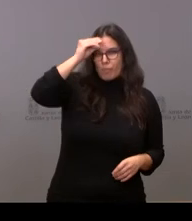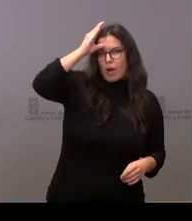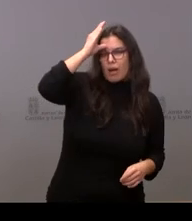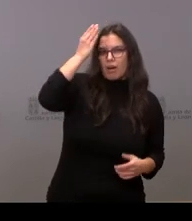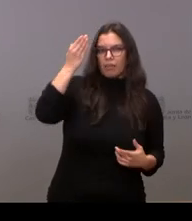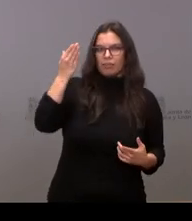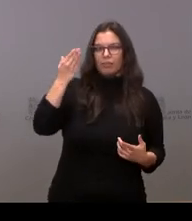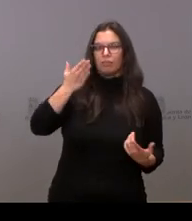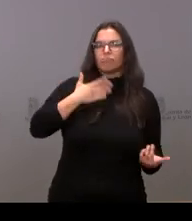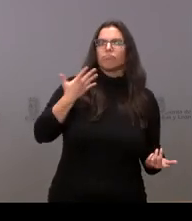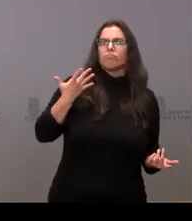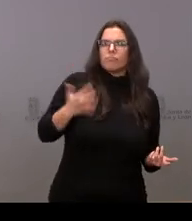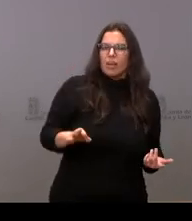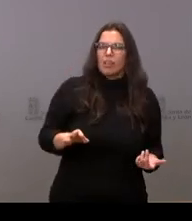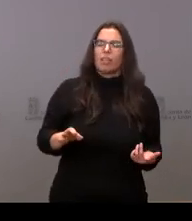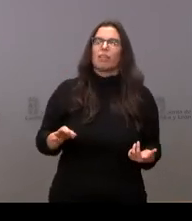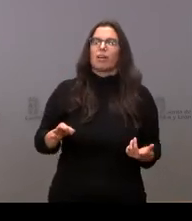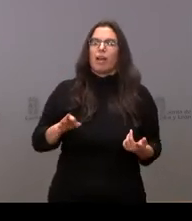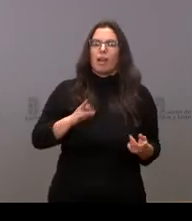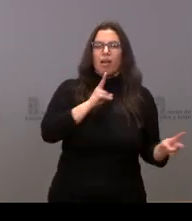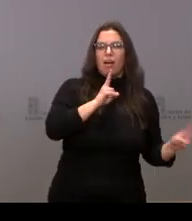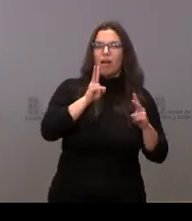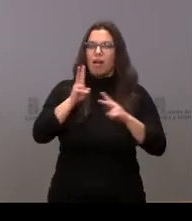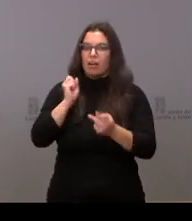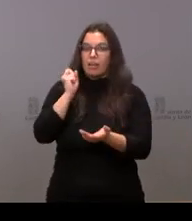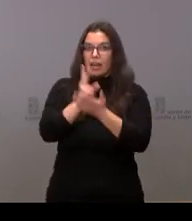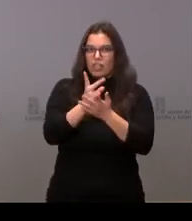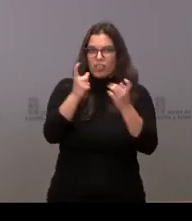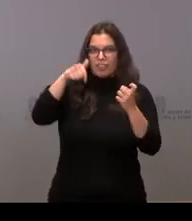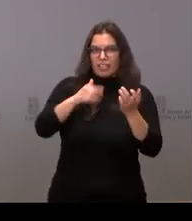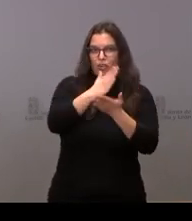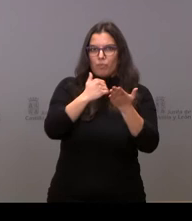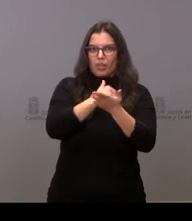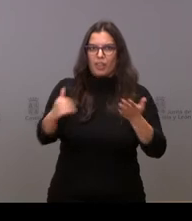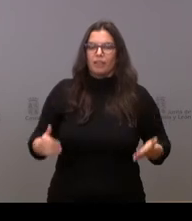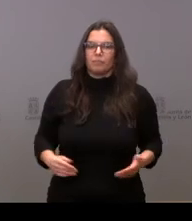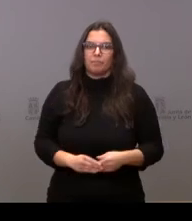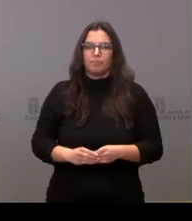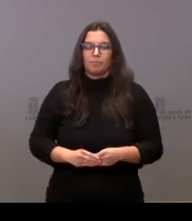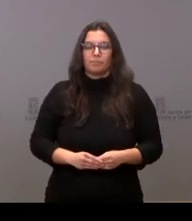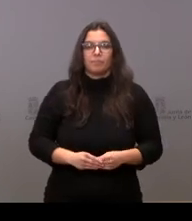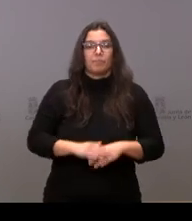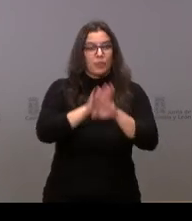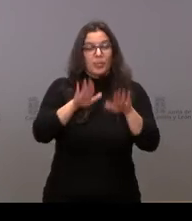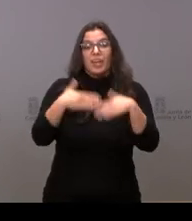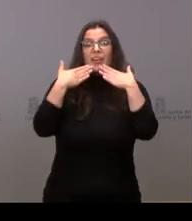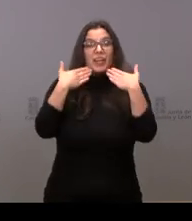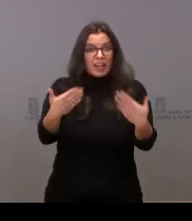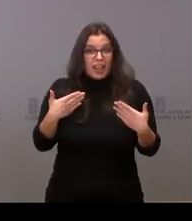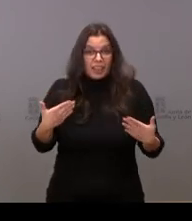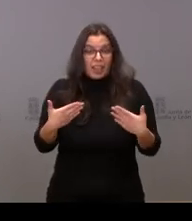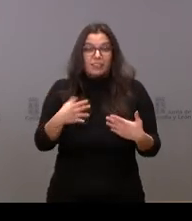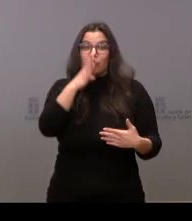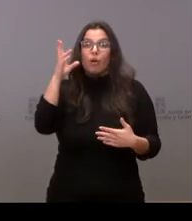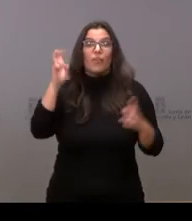capaz de dar respuesta a los retos de nuestra comunidad. Concluyo. Muchísimas gracias por